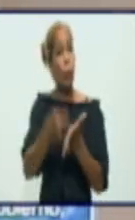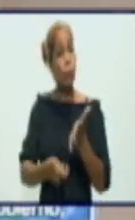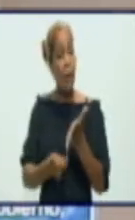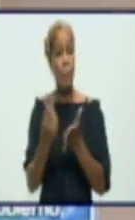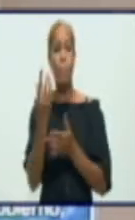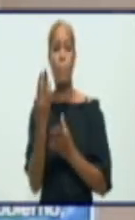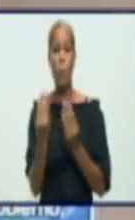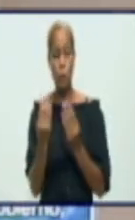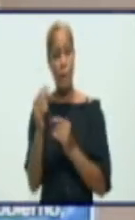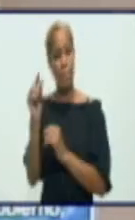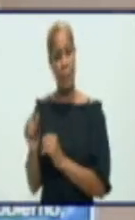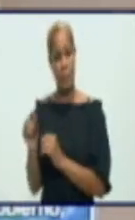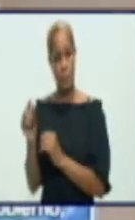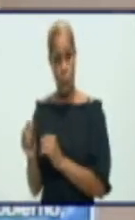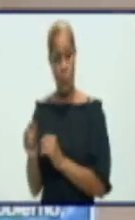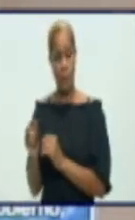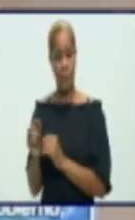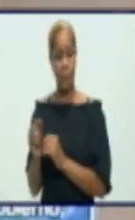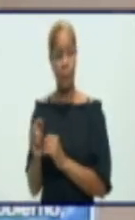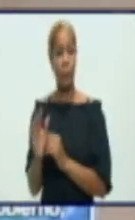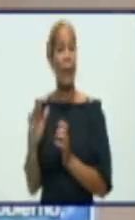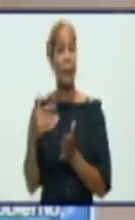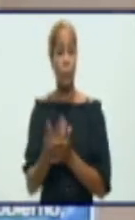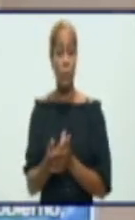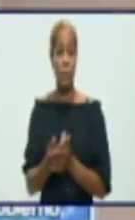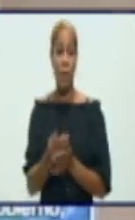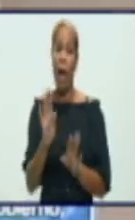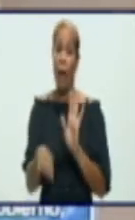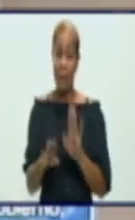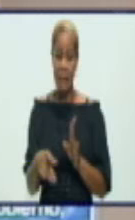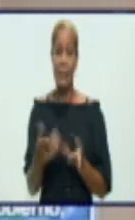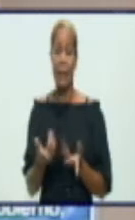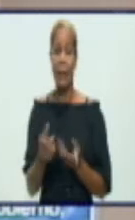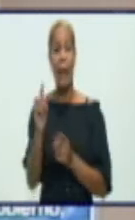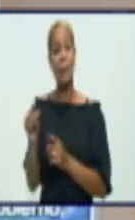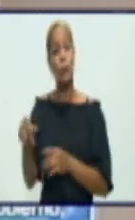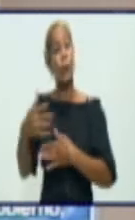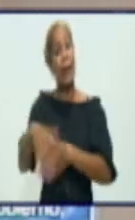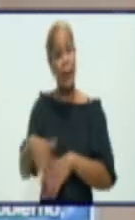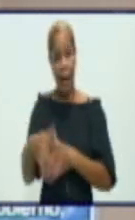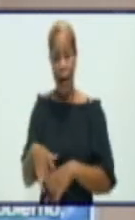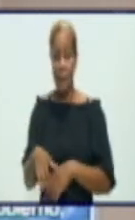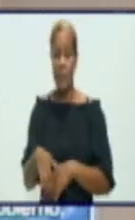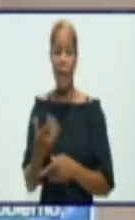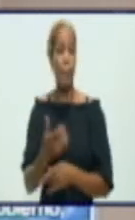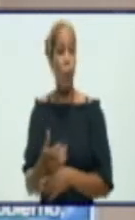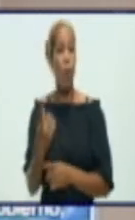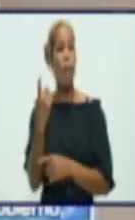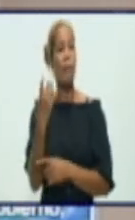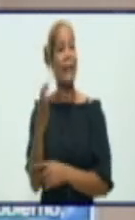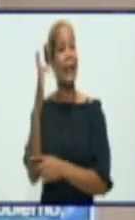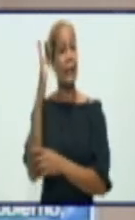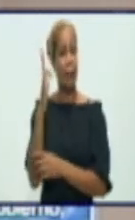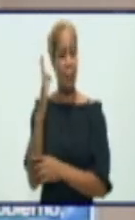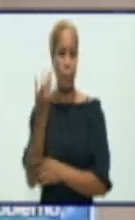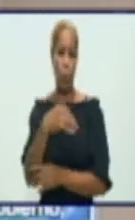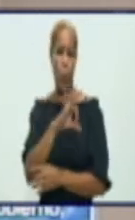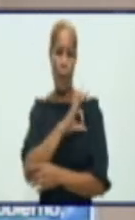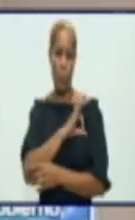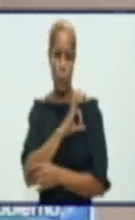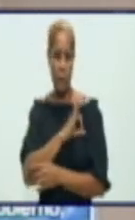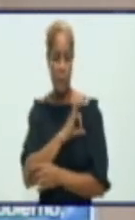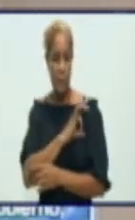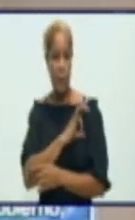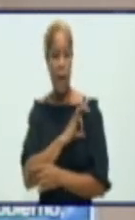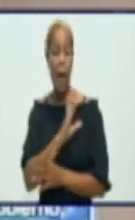en lugares ha querido desafiar la ley. No ha sido consecuente con todas las tensiones que nuestro